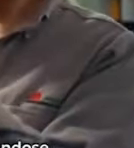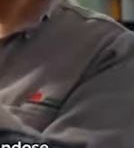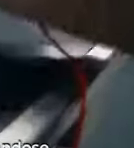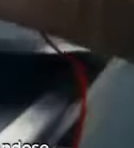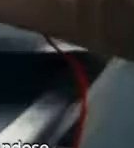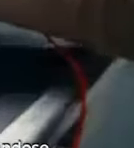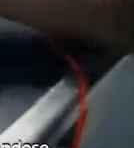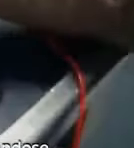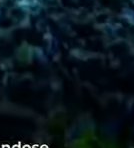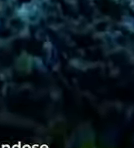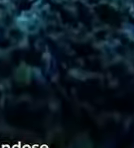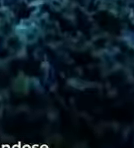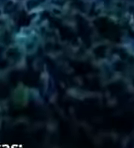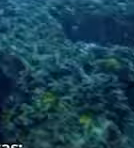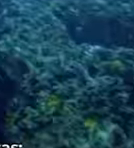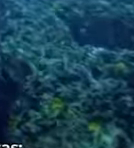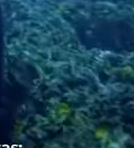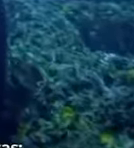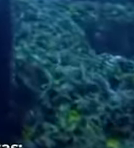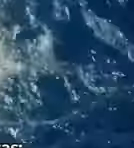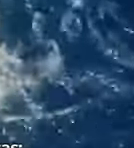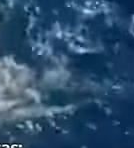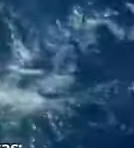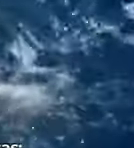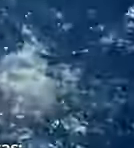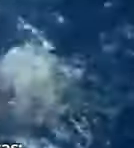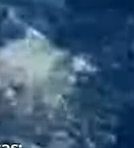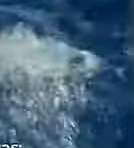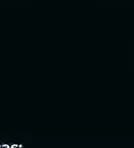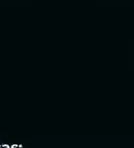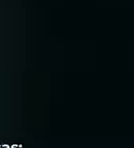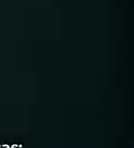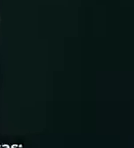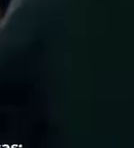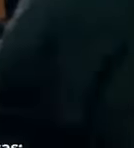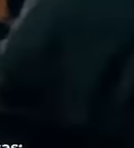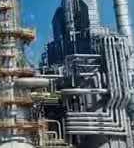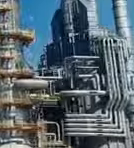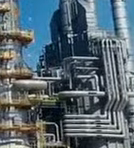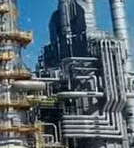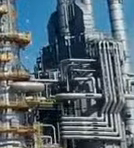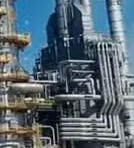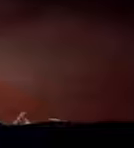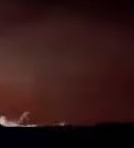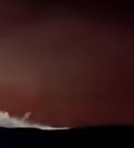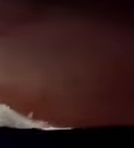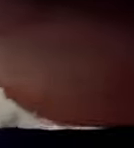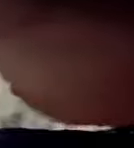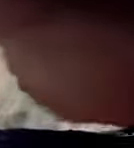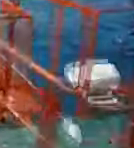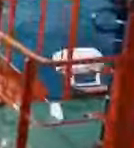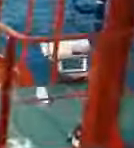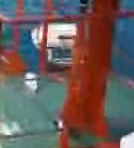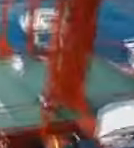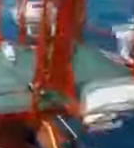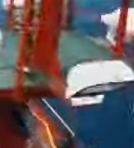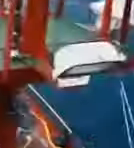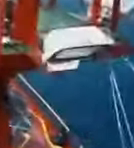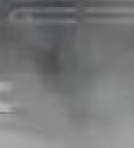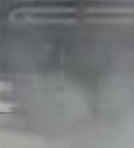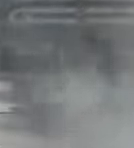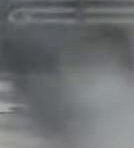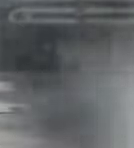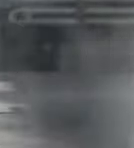guardia y seguir esforzándose para lograr una de nuestras principales metas, rescatar a Pemex y con ello la